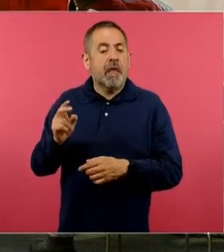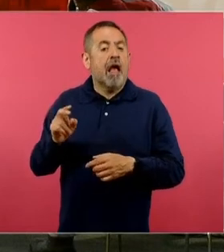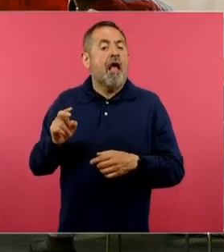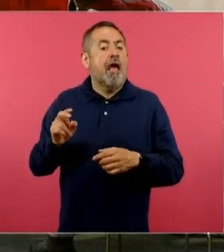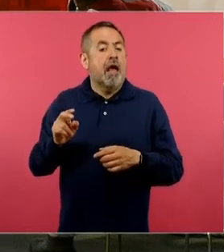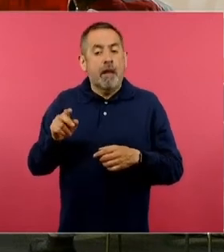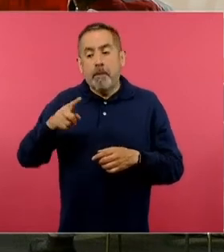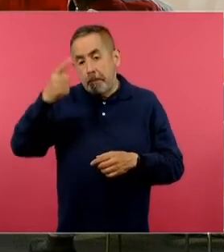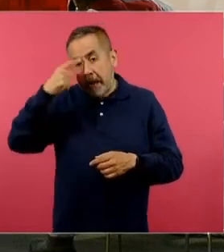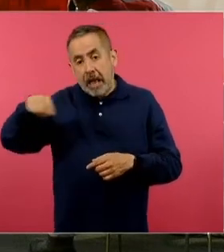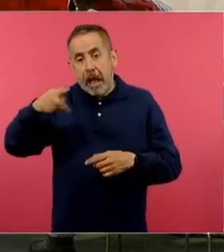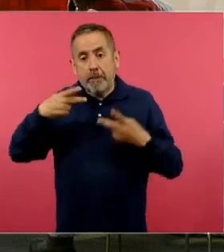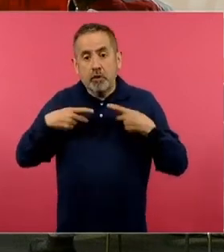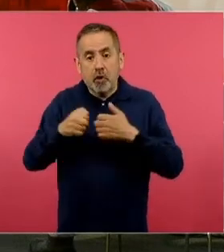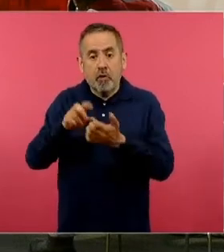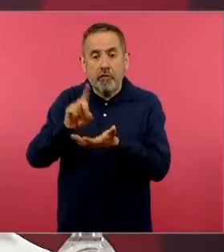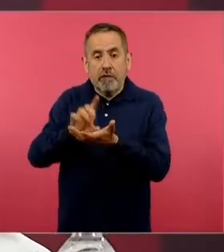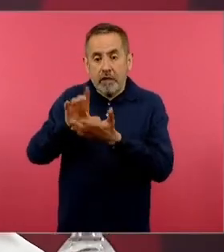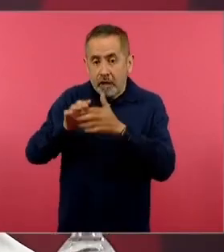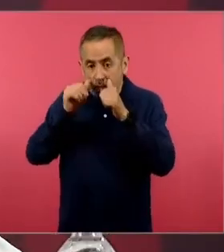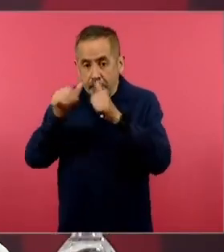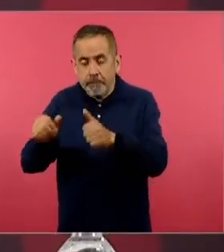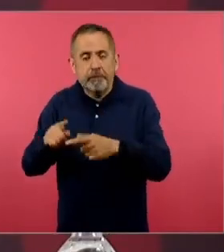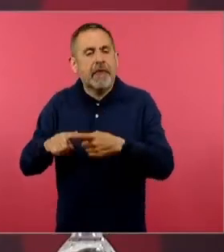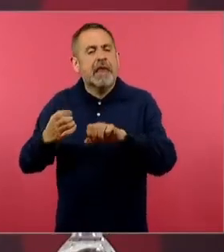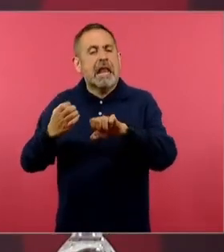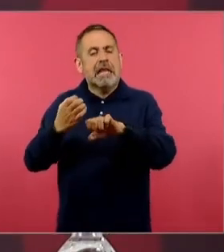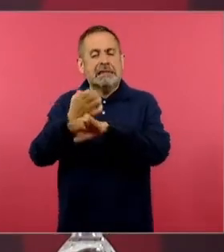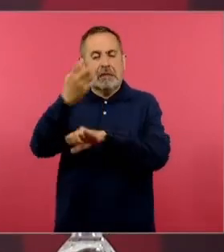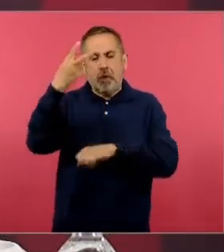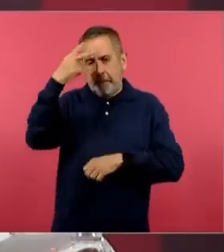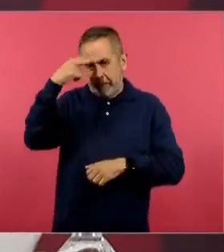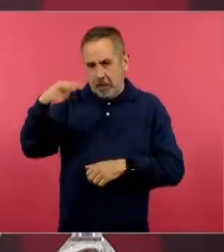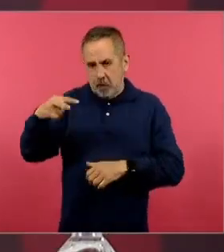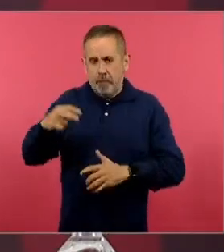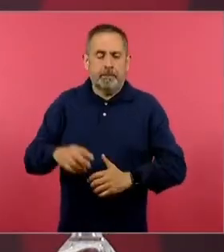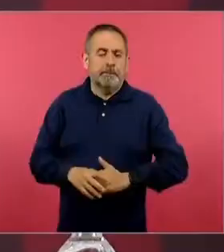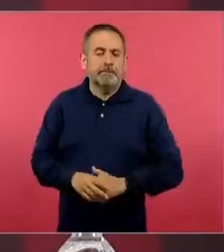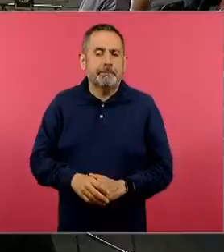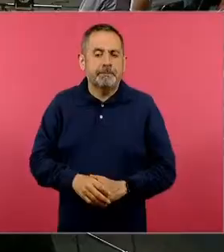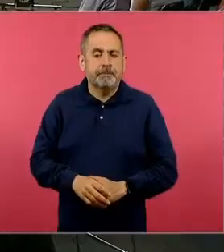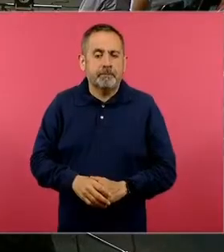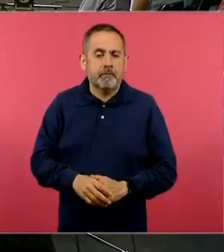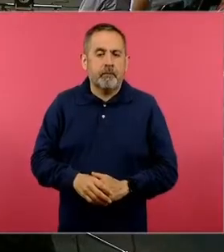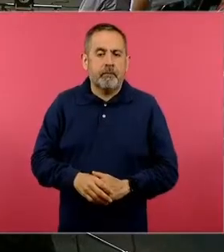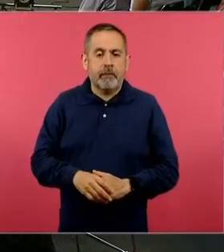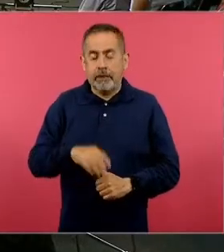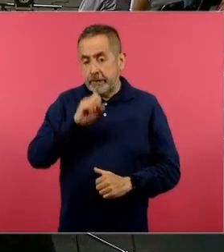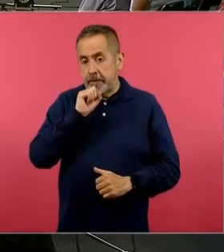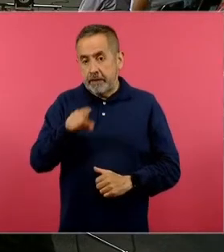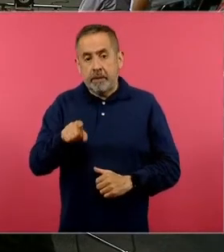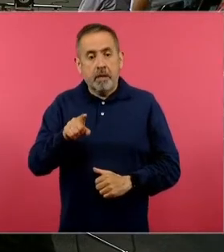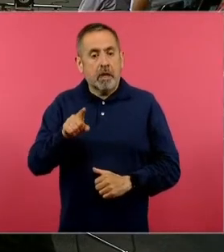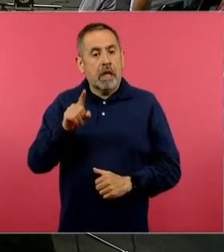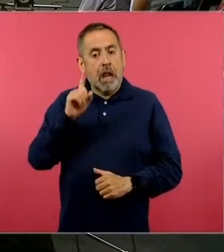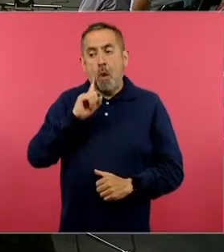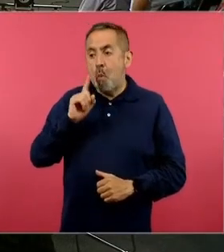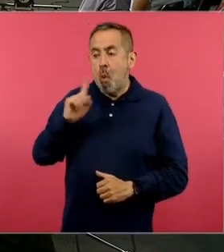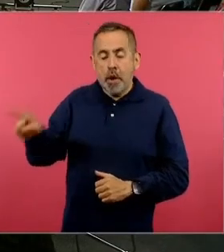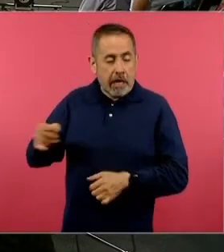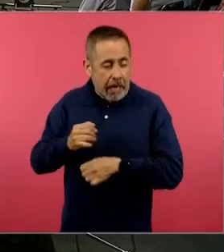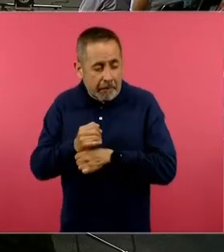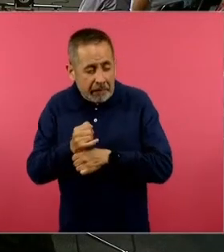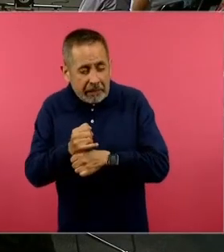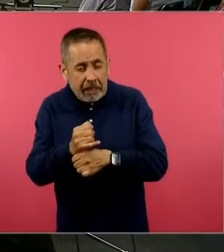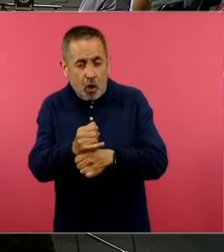discapacidad. Él es del Estado de México. Y la investigadora de tiempo completo en